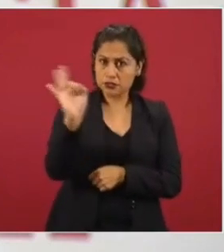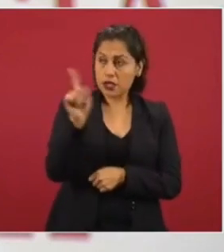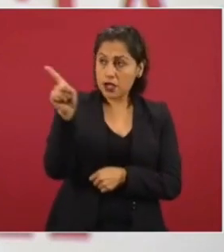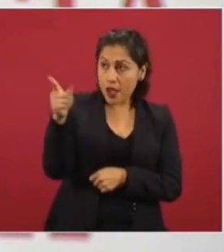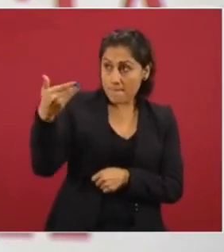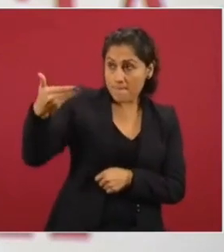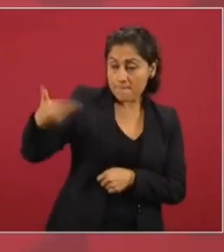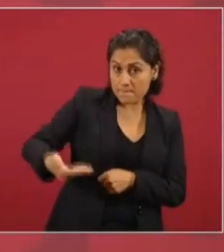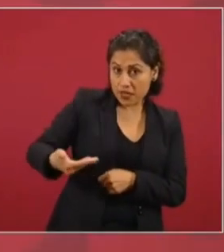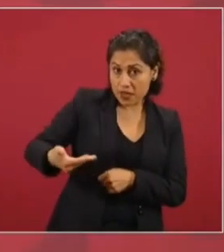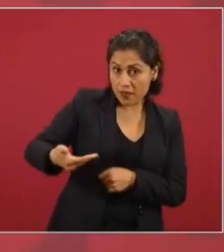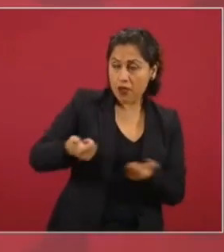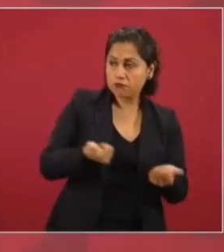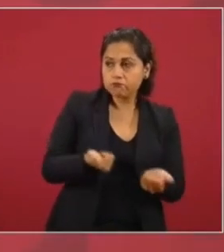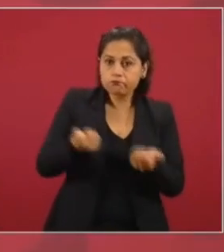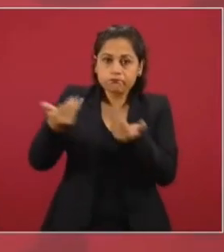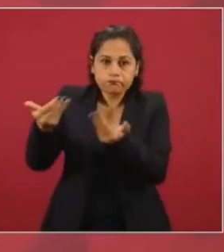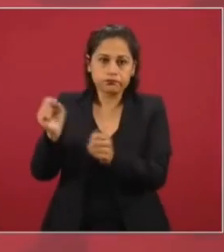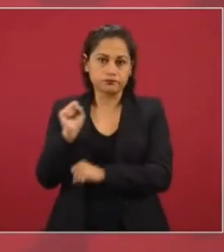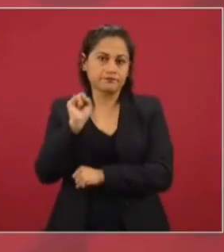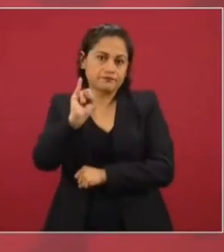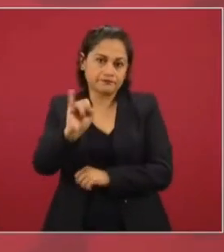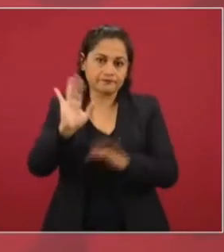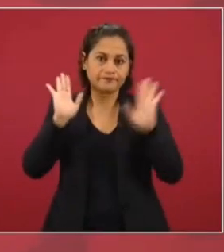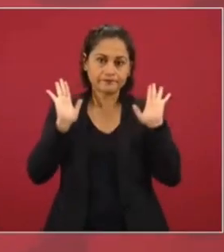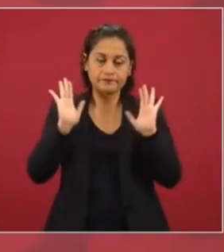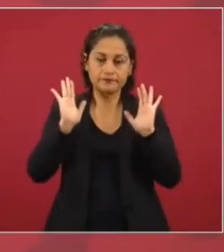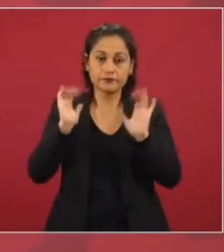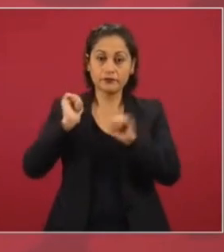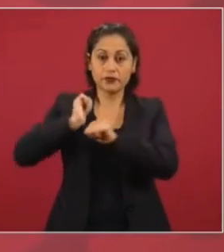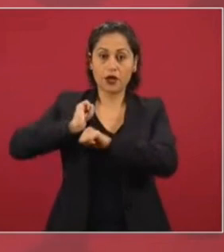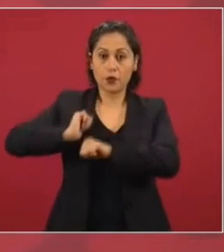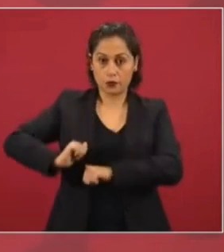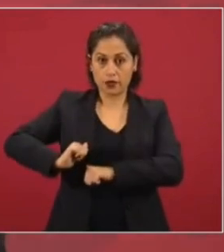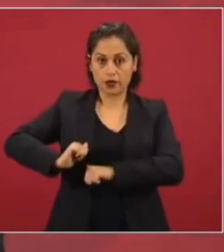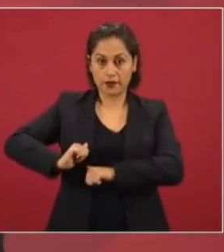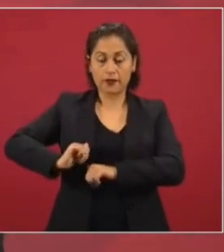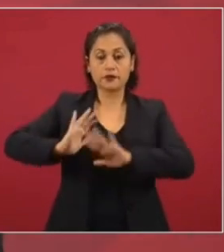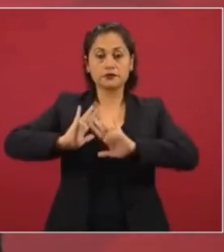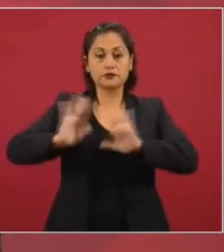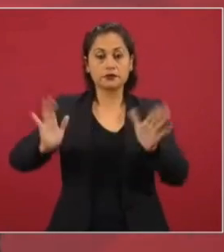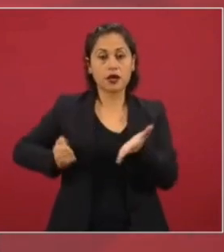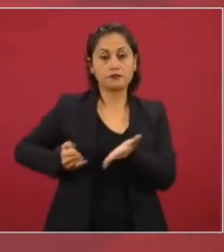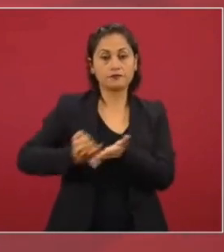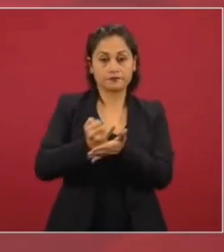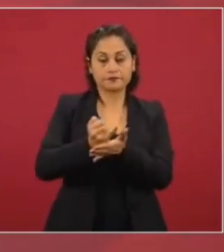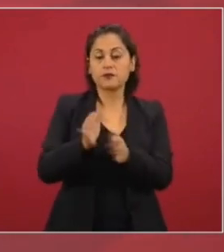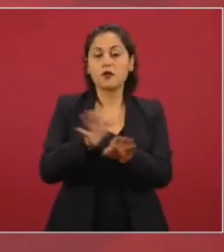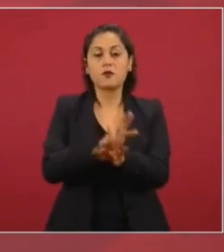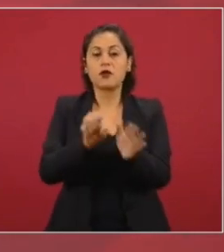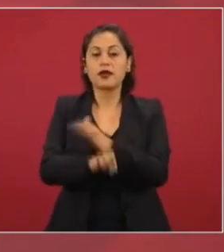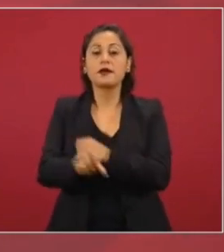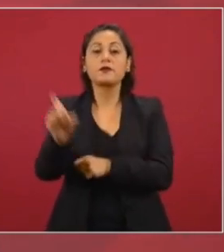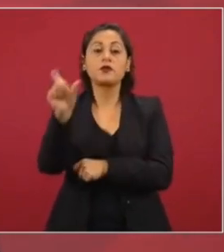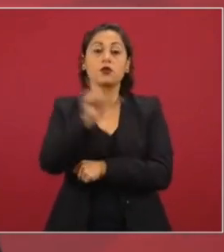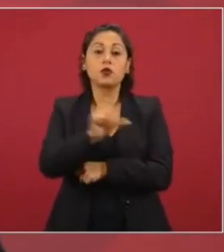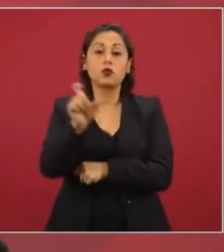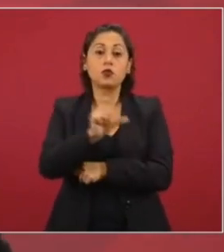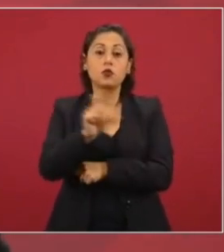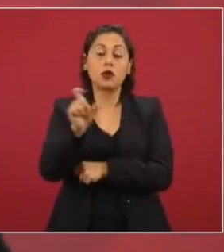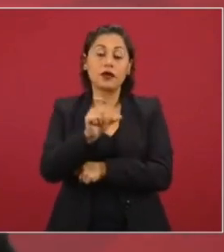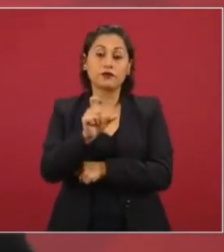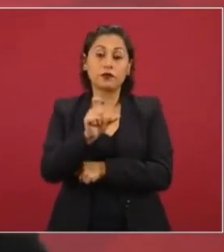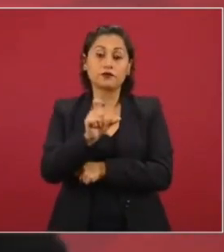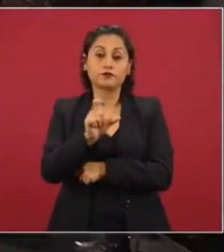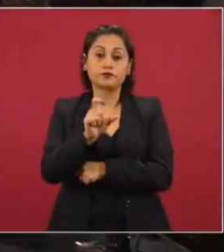y las autoridades pertinentes han definido, cuando pides tú una extradición es que hay un orden de aprehensión.